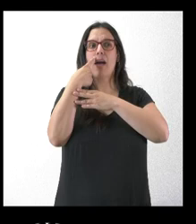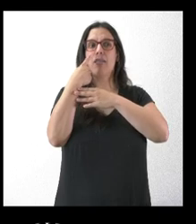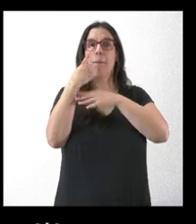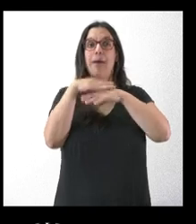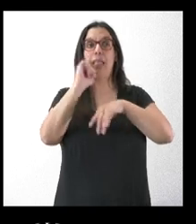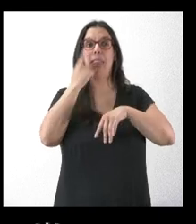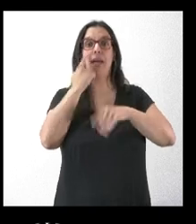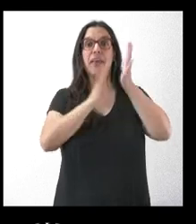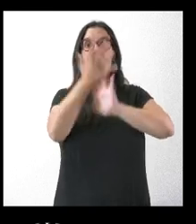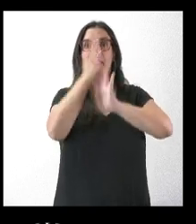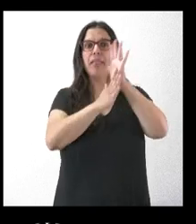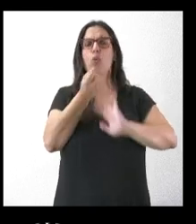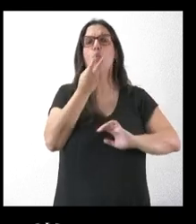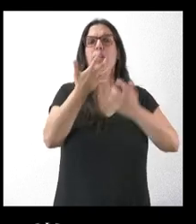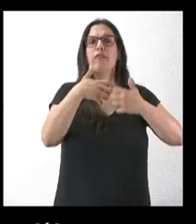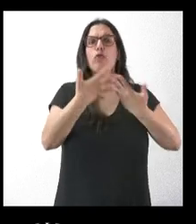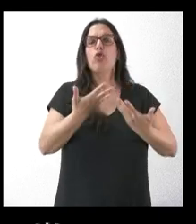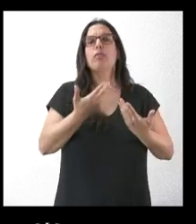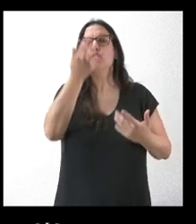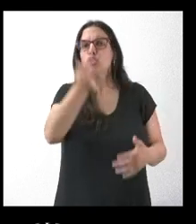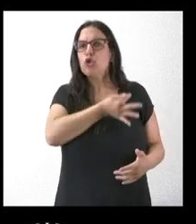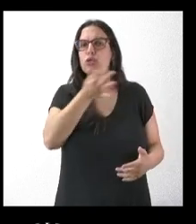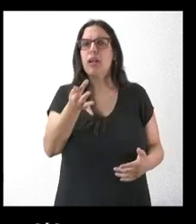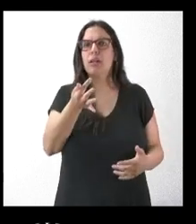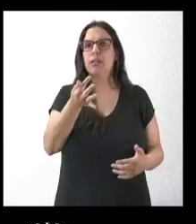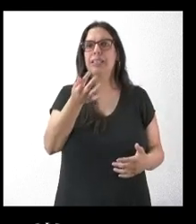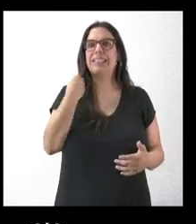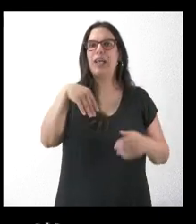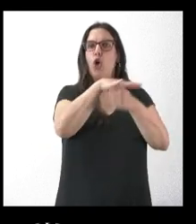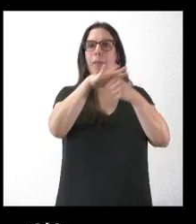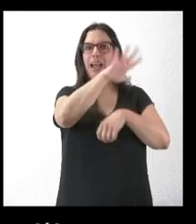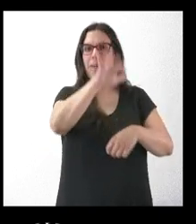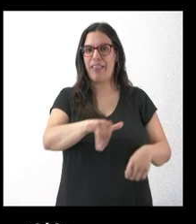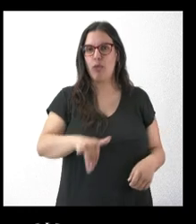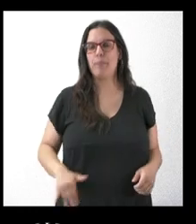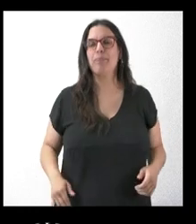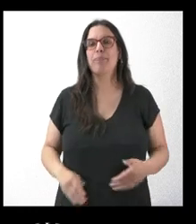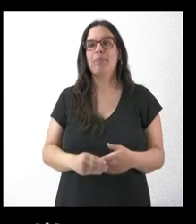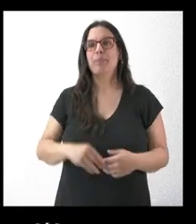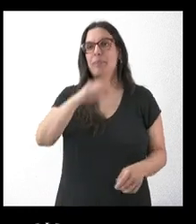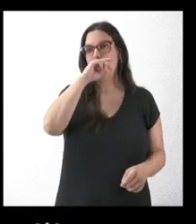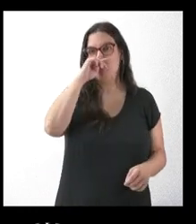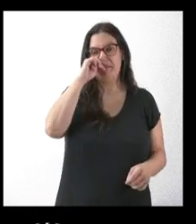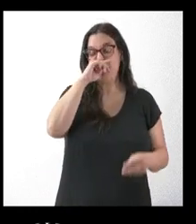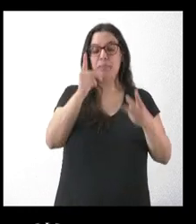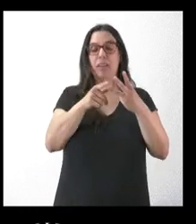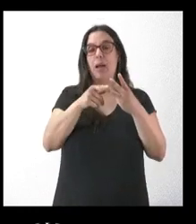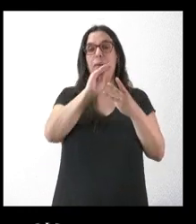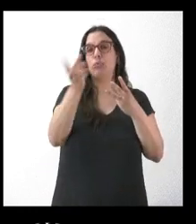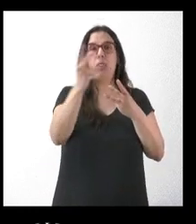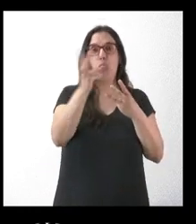van a poder vigilar los incendios en los montes de esa comarca. y me es indiferente cualquiera de los dos